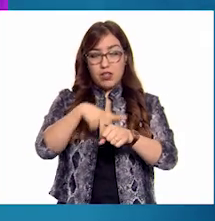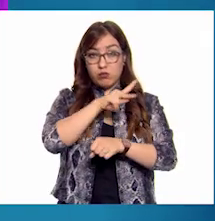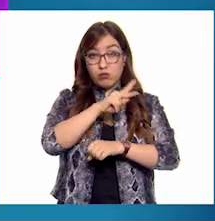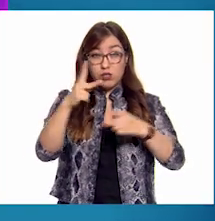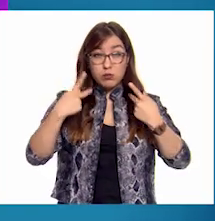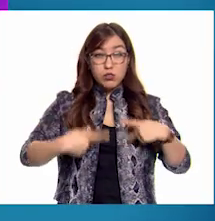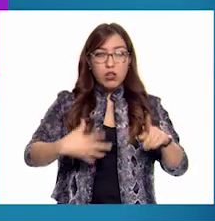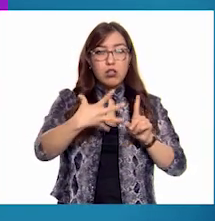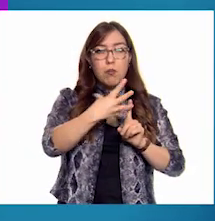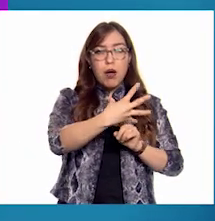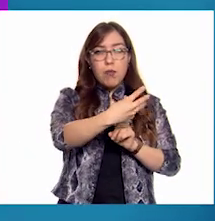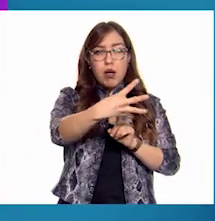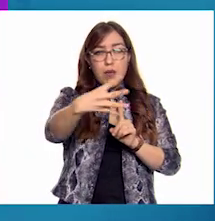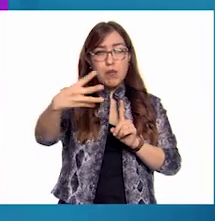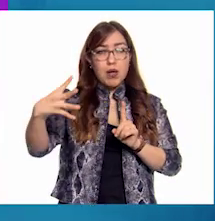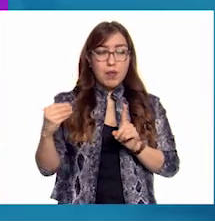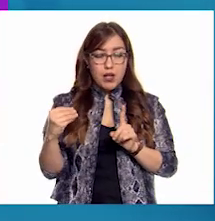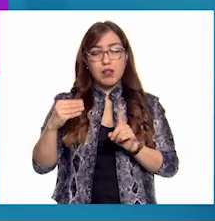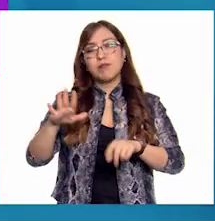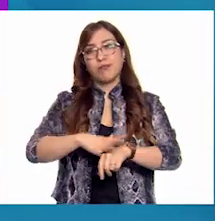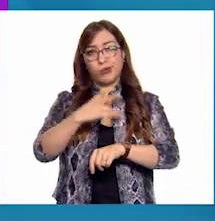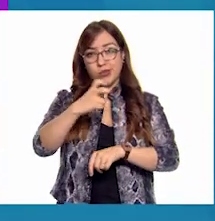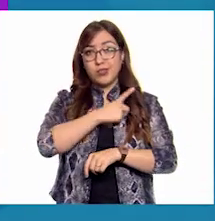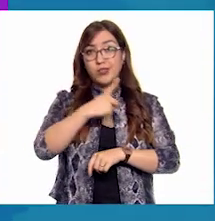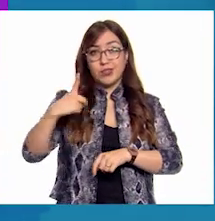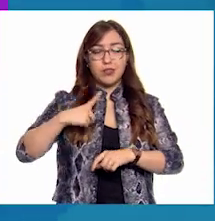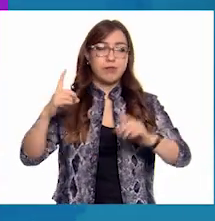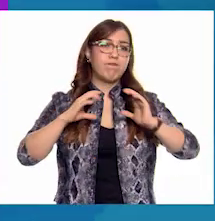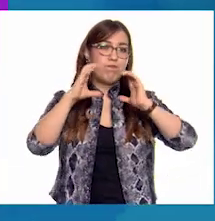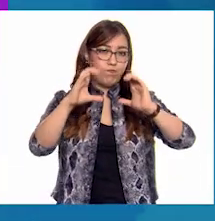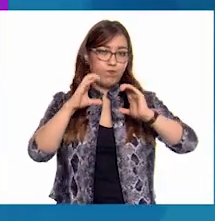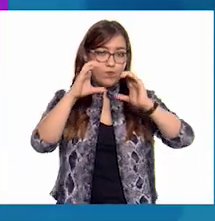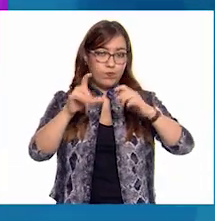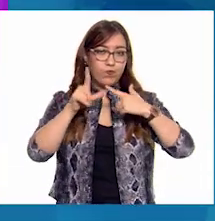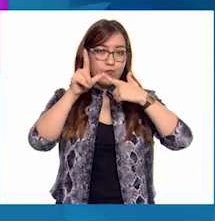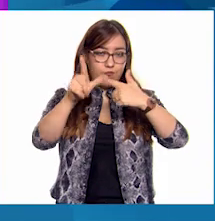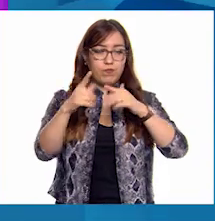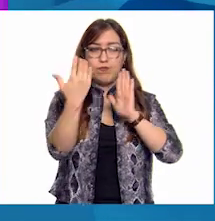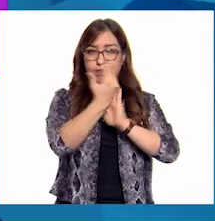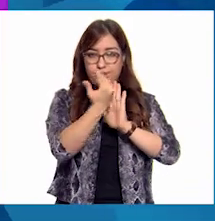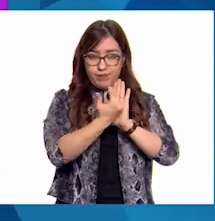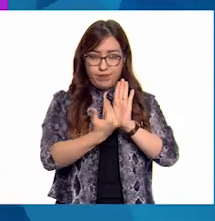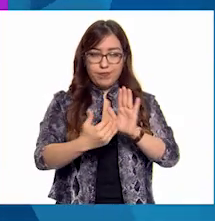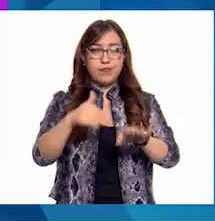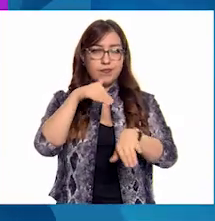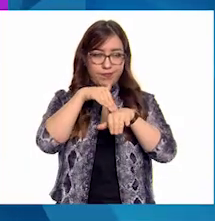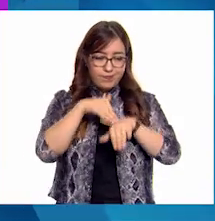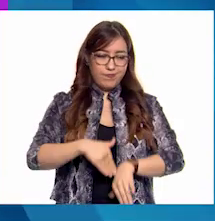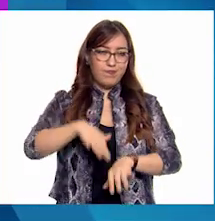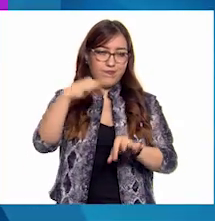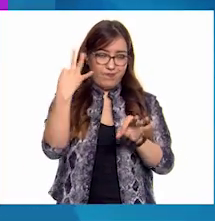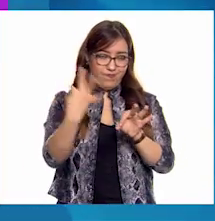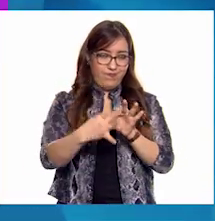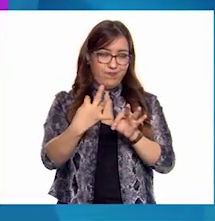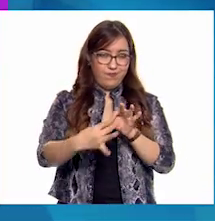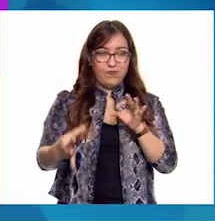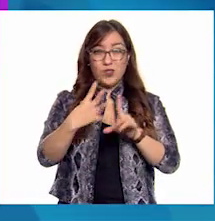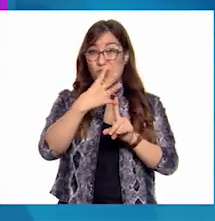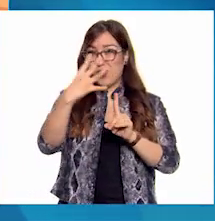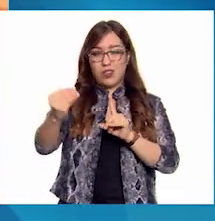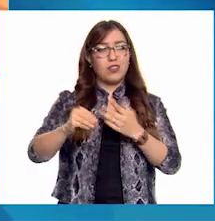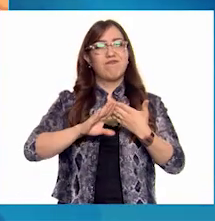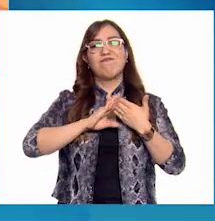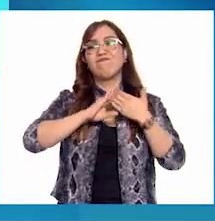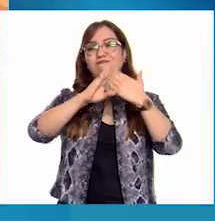fácilmente entre las personas. Por eso hay que continuar cuidándonos siguiendo las buenas prácticas que ya todos conocemos para evitar contagiarnos.